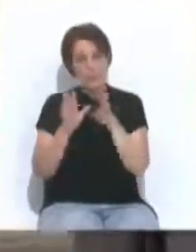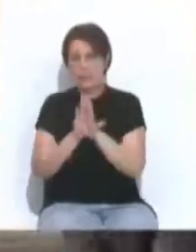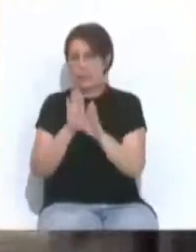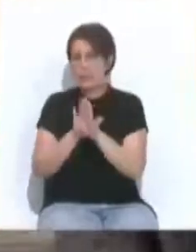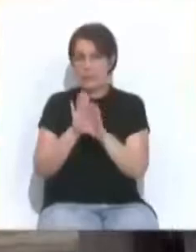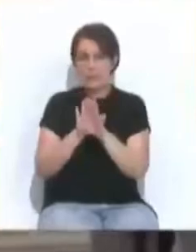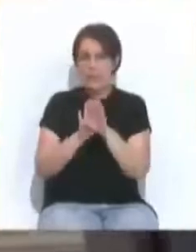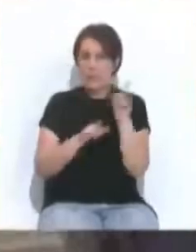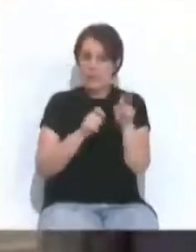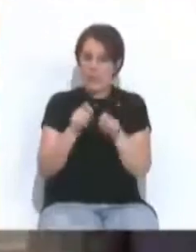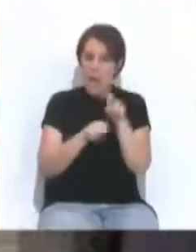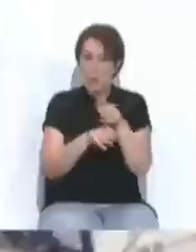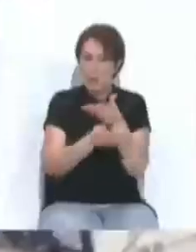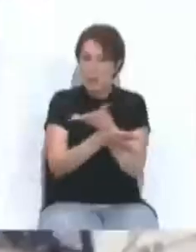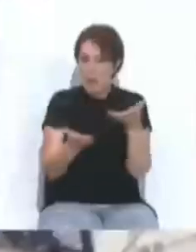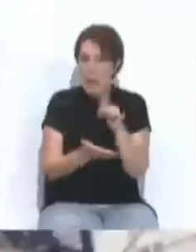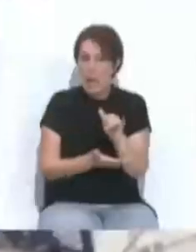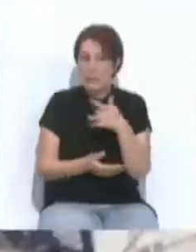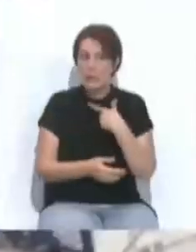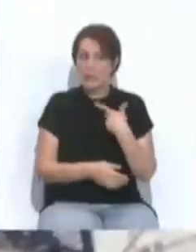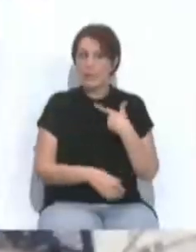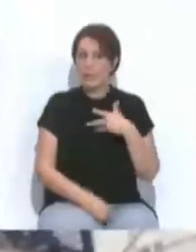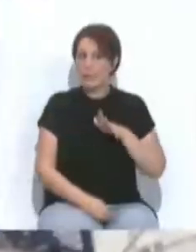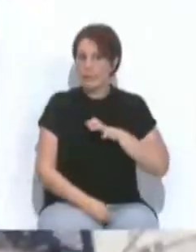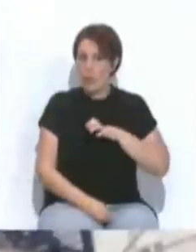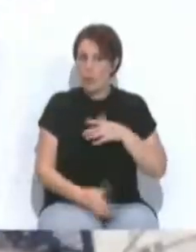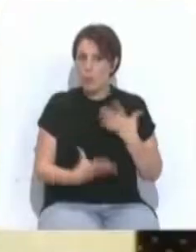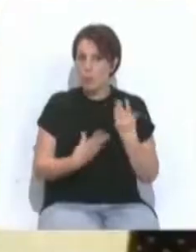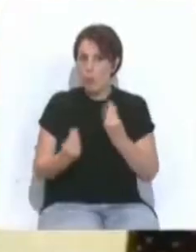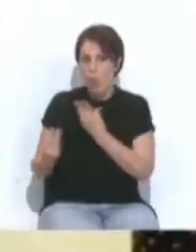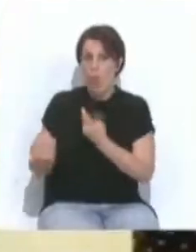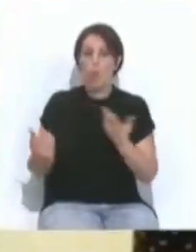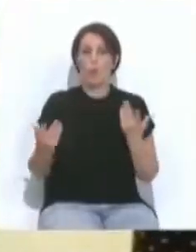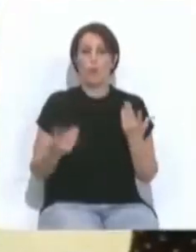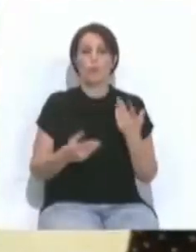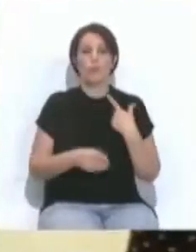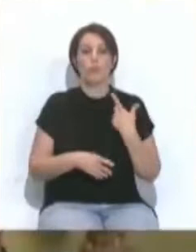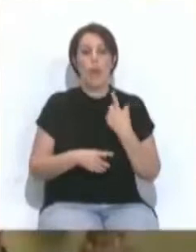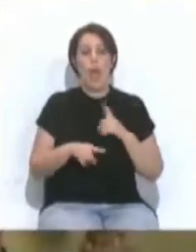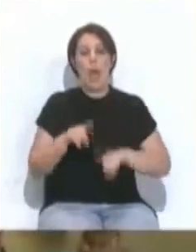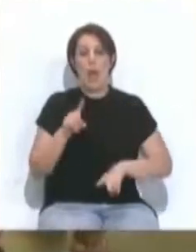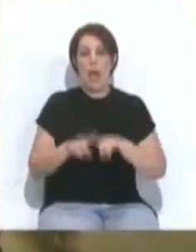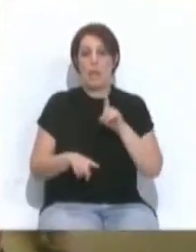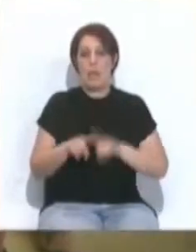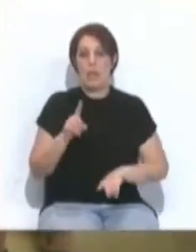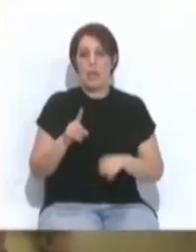siéndolo, es decir, el virus está ahí, hay muchos casos y en determinadas ocasiones